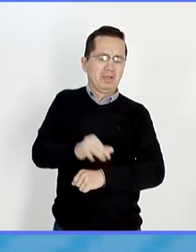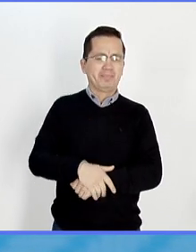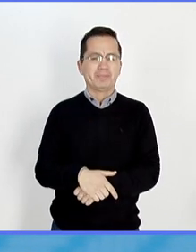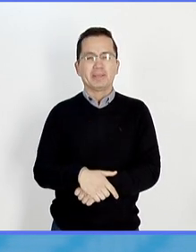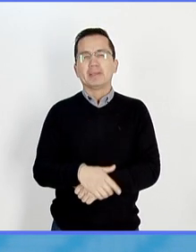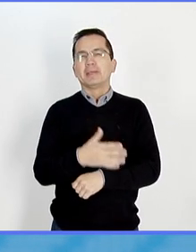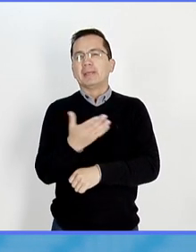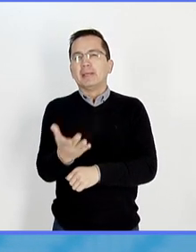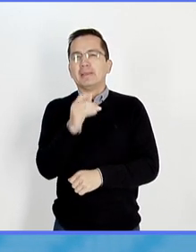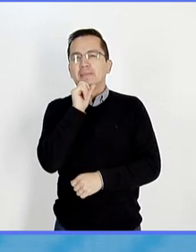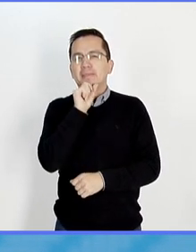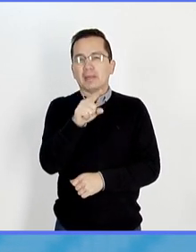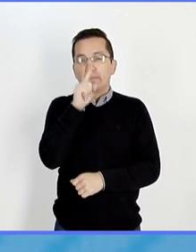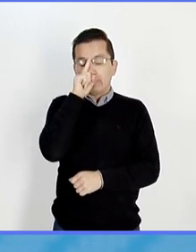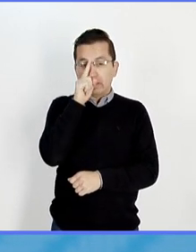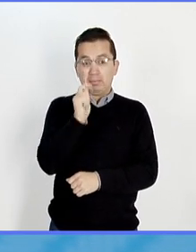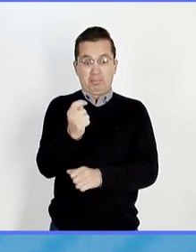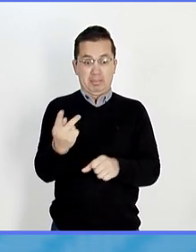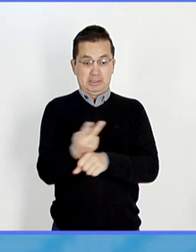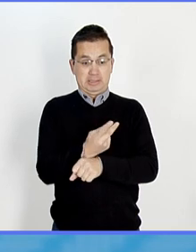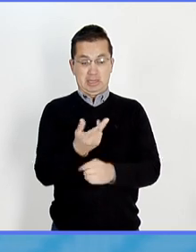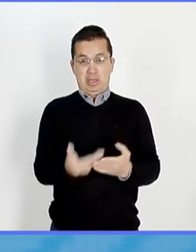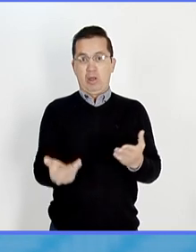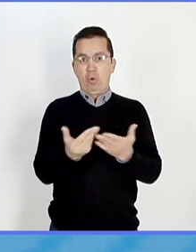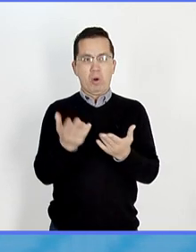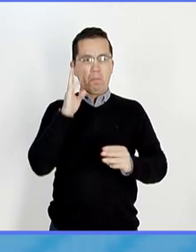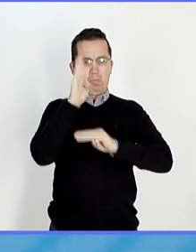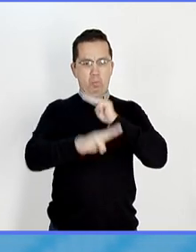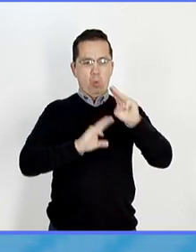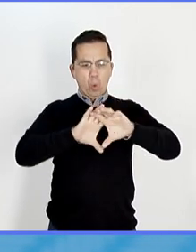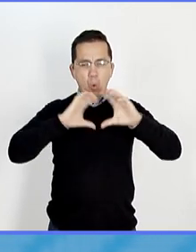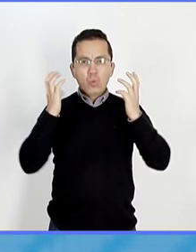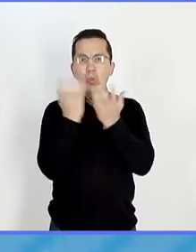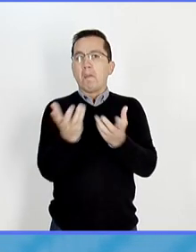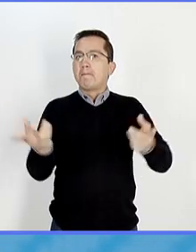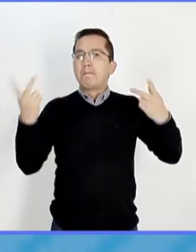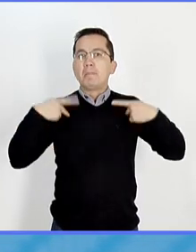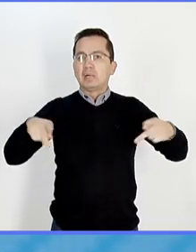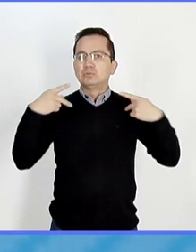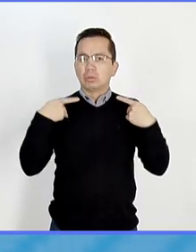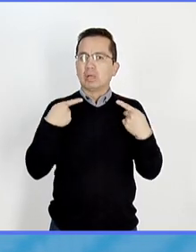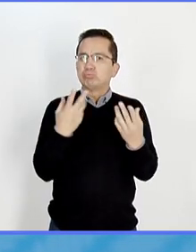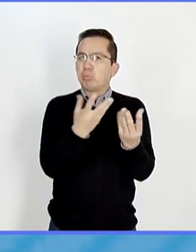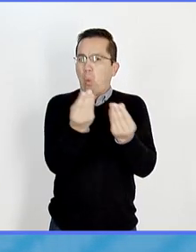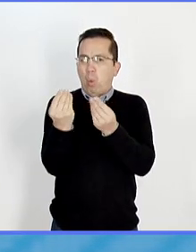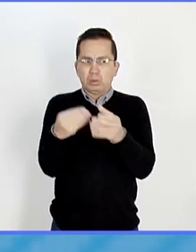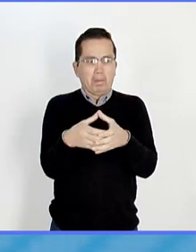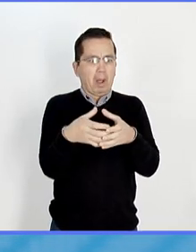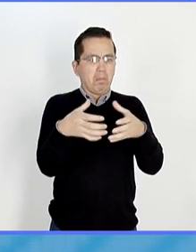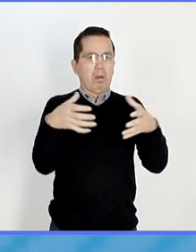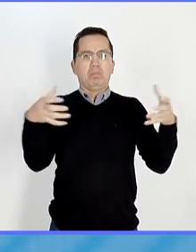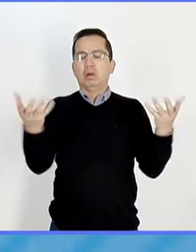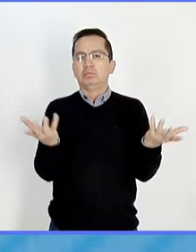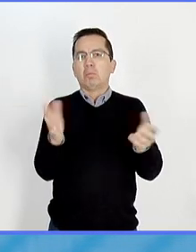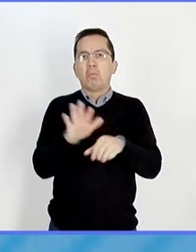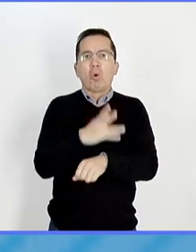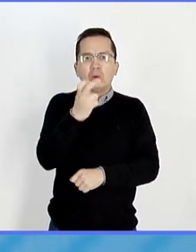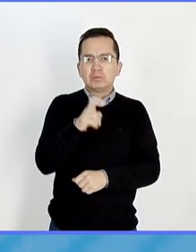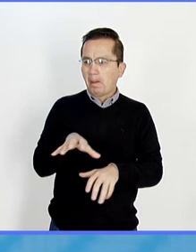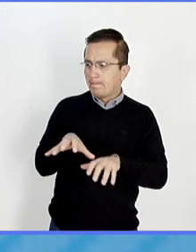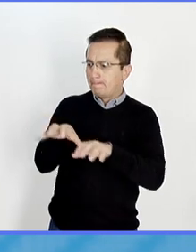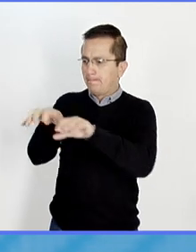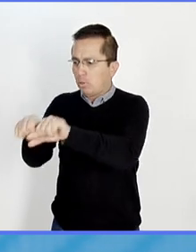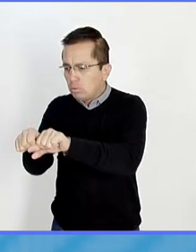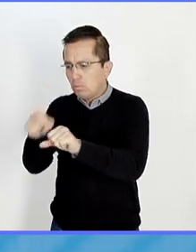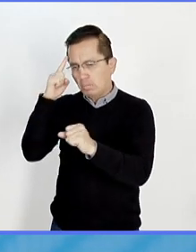que con el gran crecimiento poblacional que hemos tenido, la gente buscando sitios de vivienda y de siembra, se